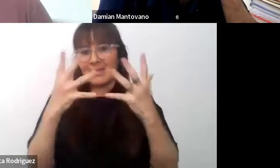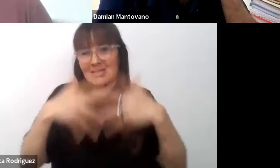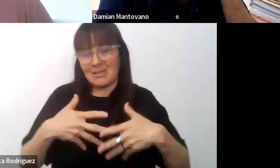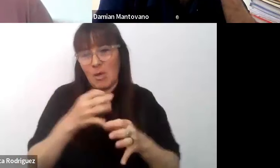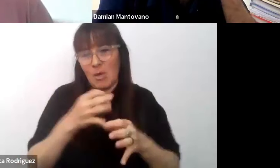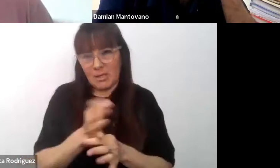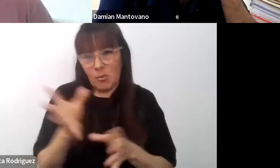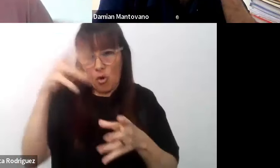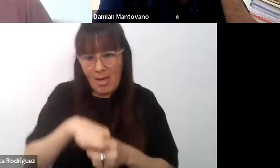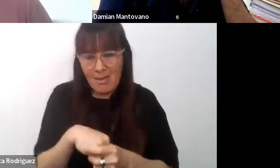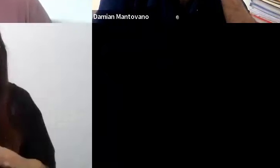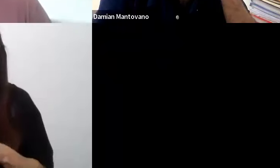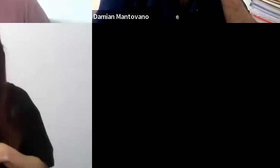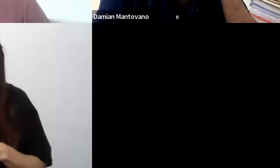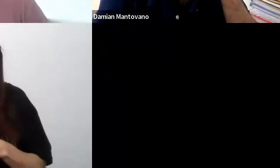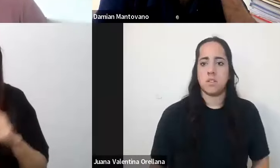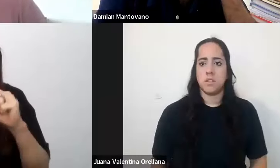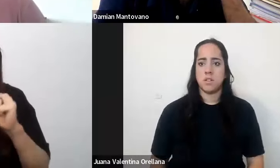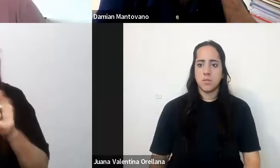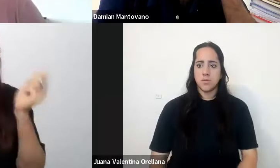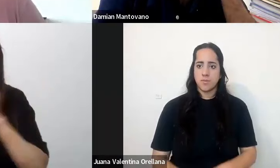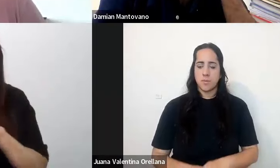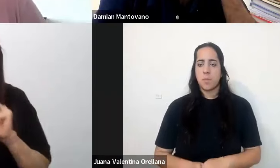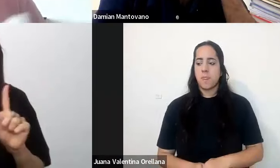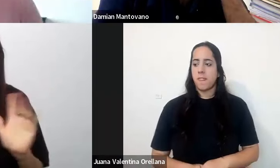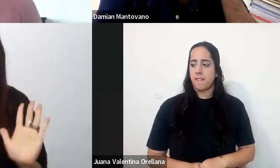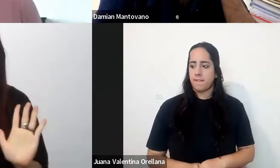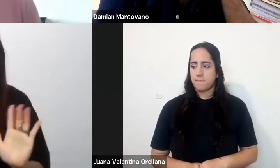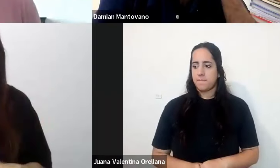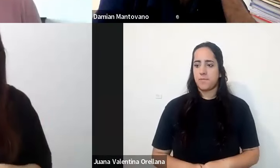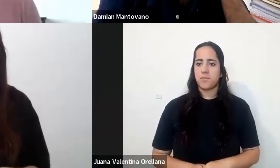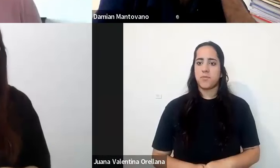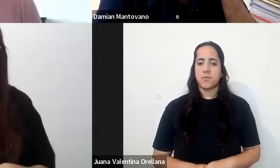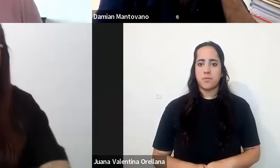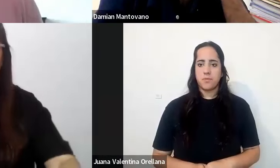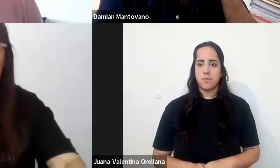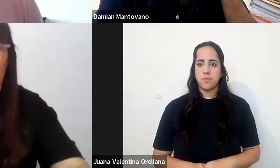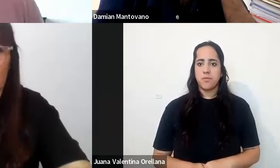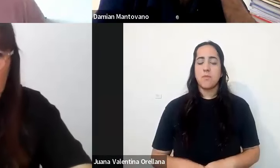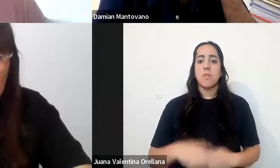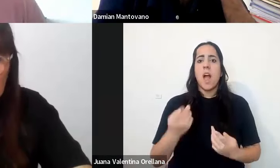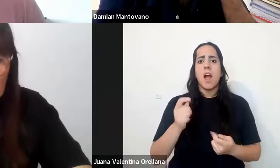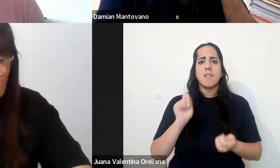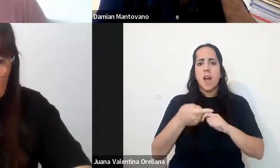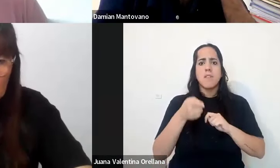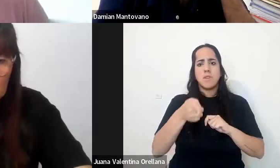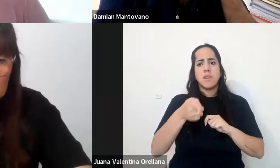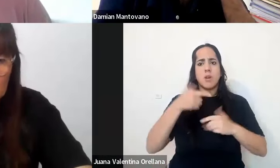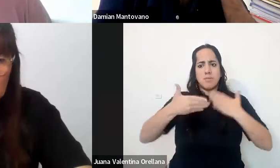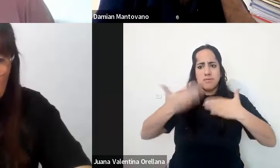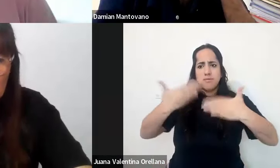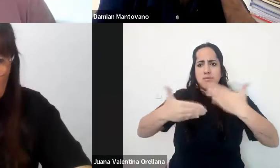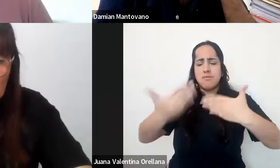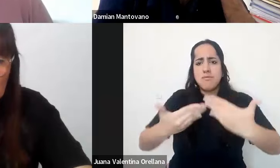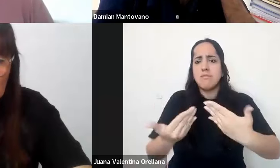entonces esta cifra no cambia la tendencia es acelerar la